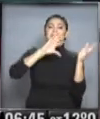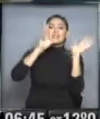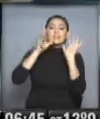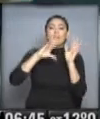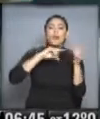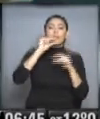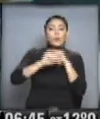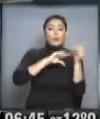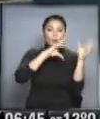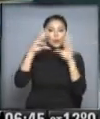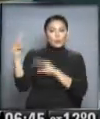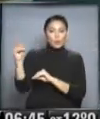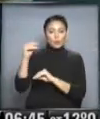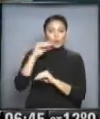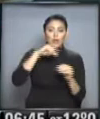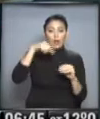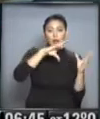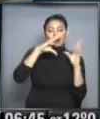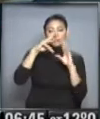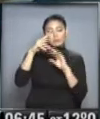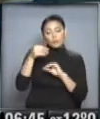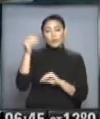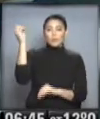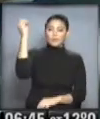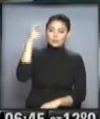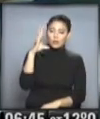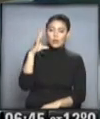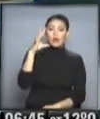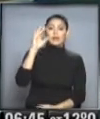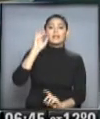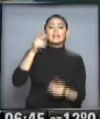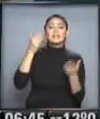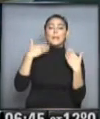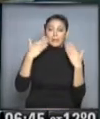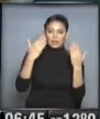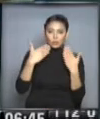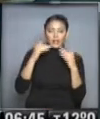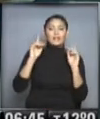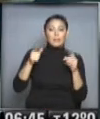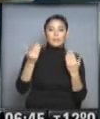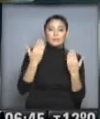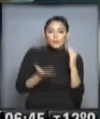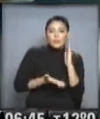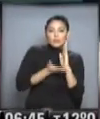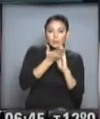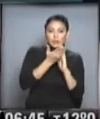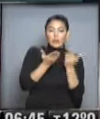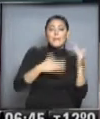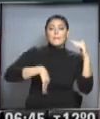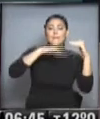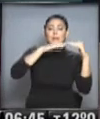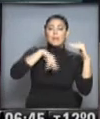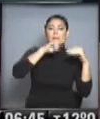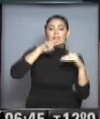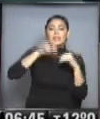aumentar de nubosidad, cielo parcialmente nublado, de agua parcialmente nublado. Y las temperaturas también irán en ascenso. Máximas de 23